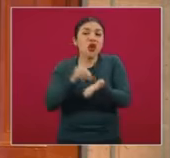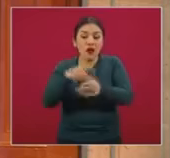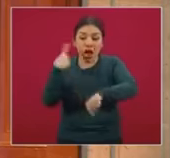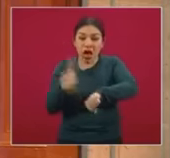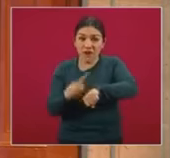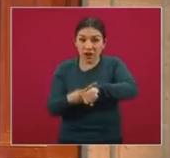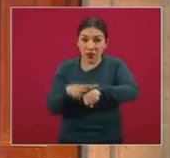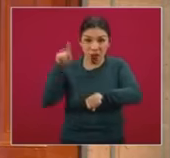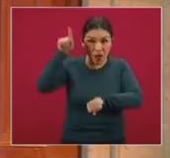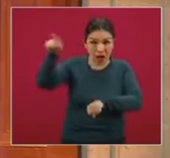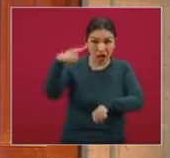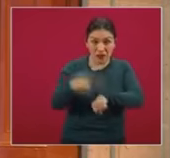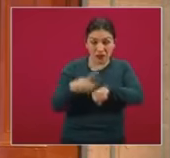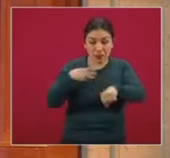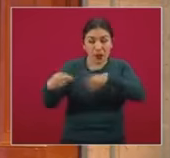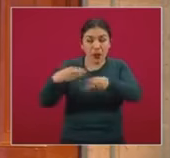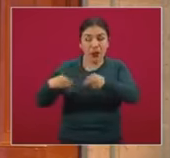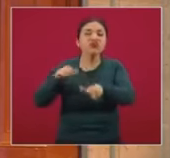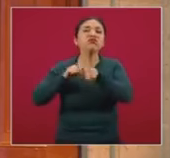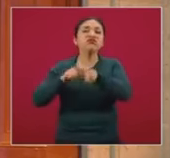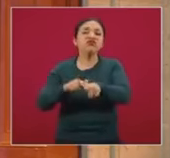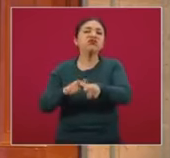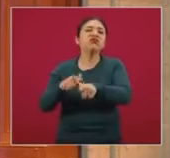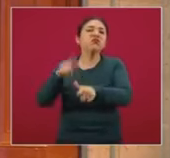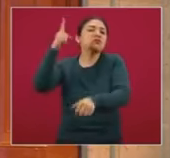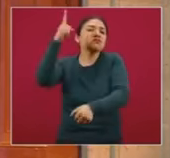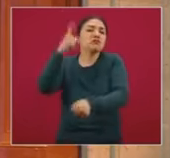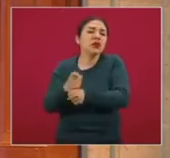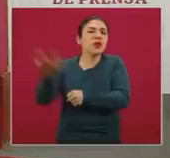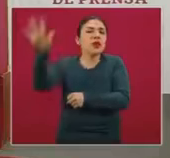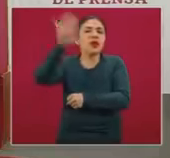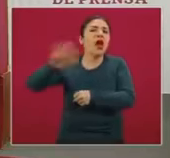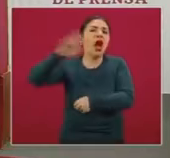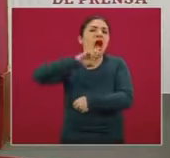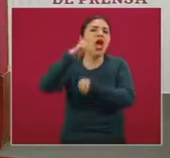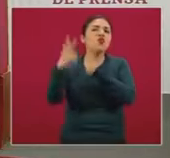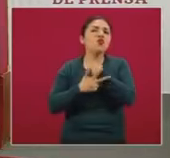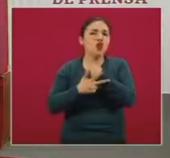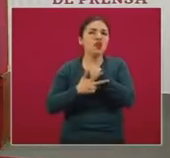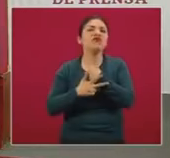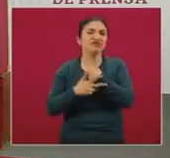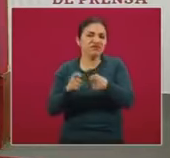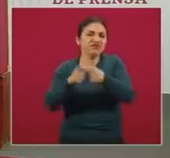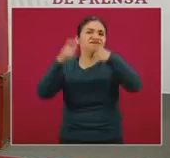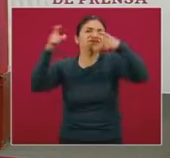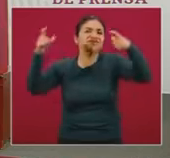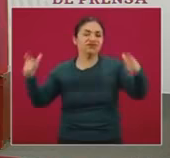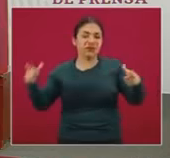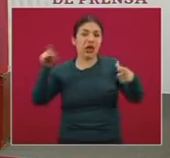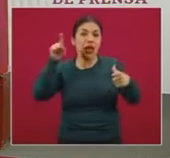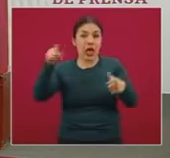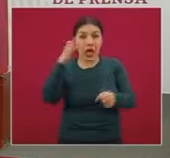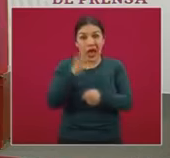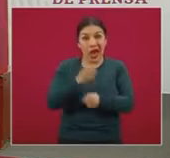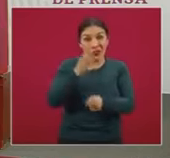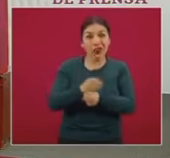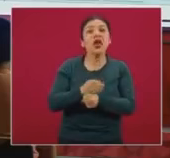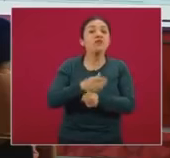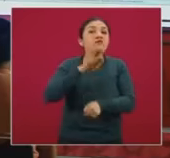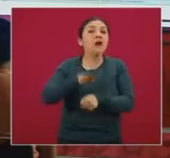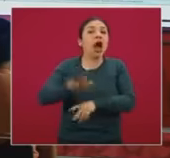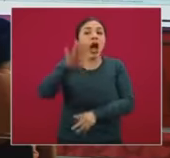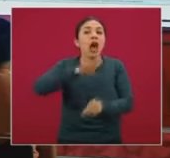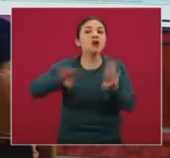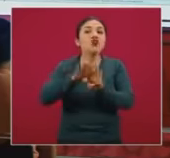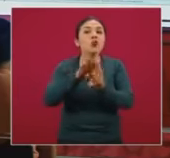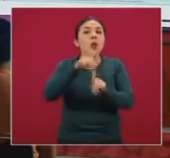en este caso la pandemia activa, se concentra precisamente en el continente europeo, que pues en este momento acapara prácticamente